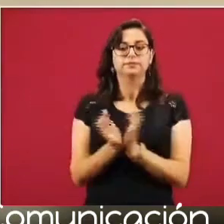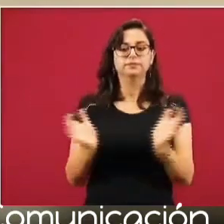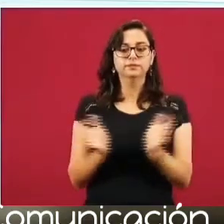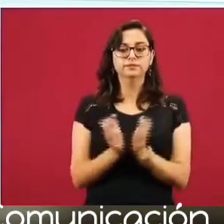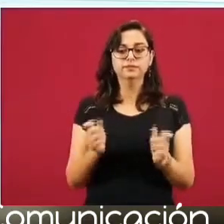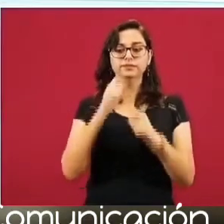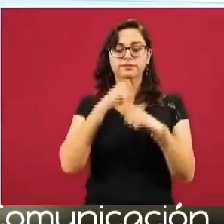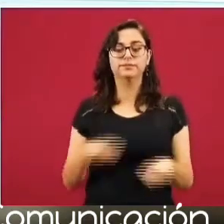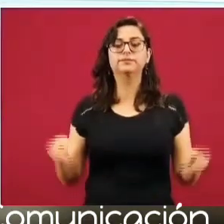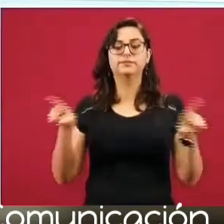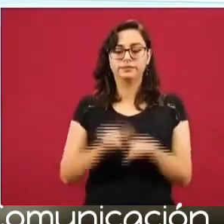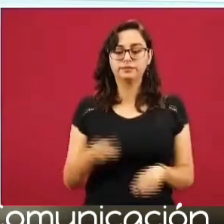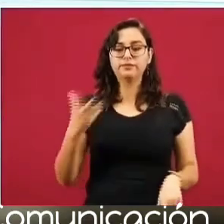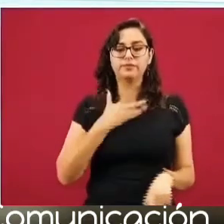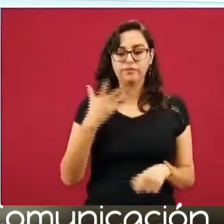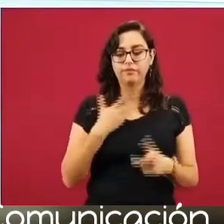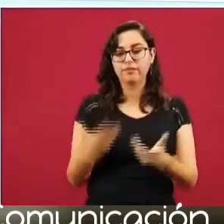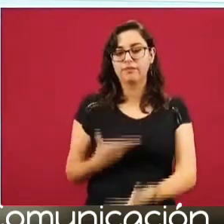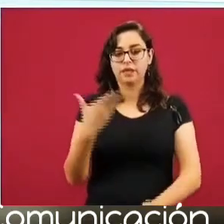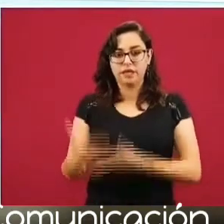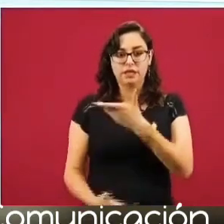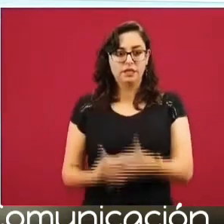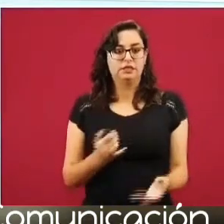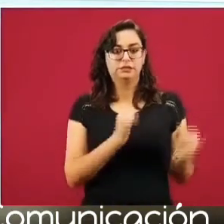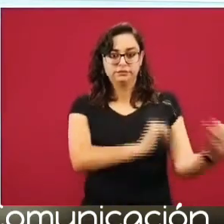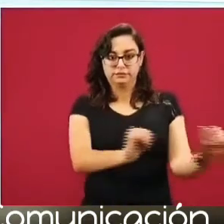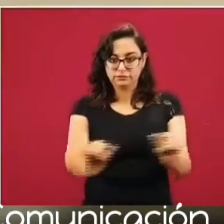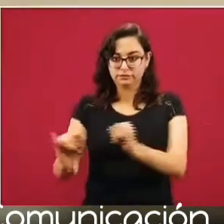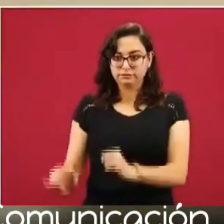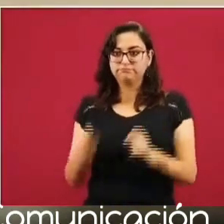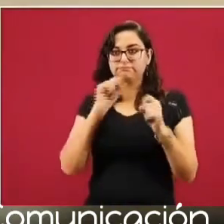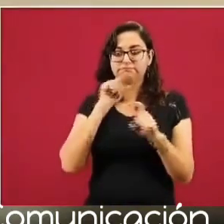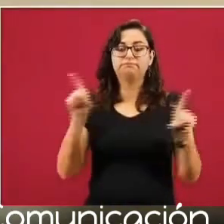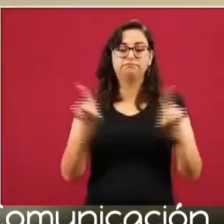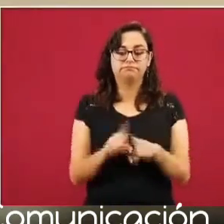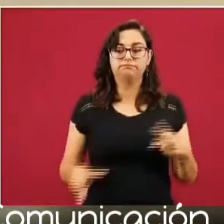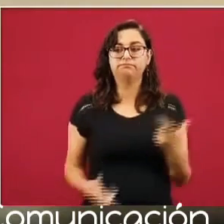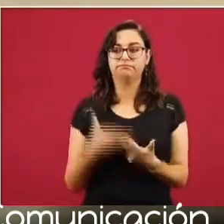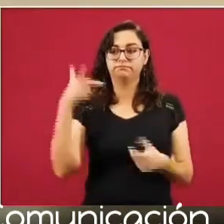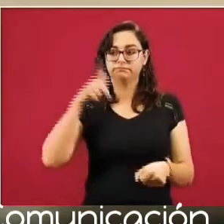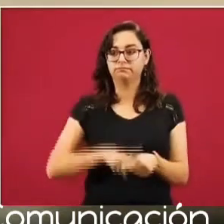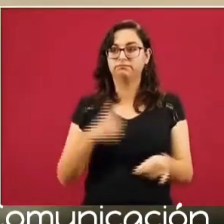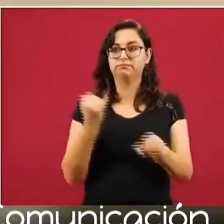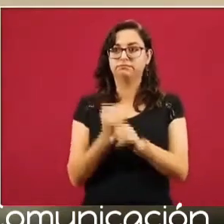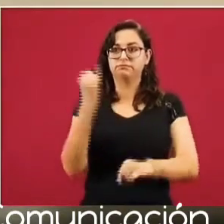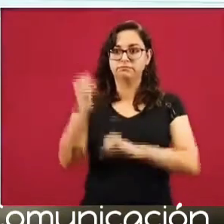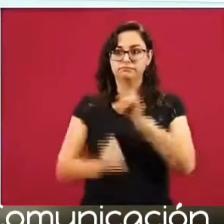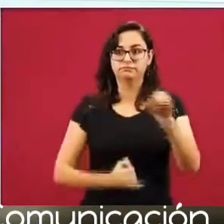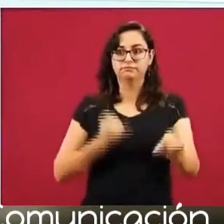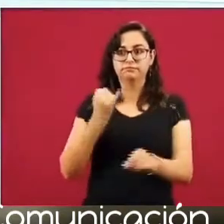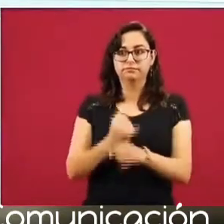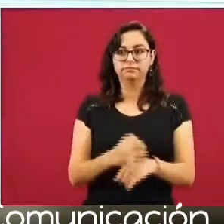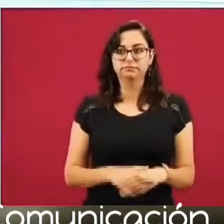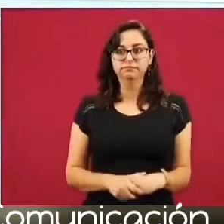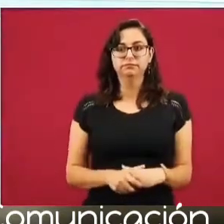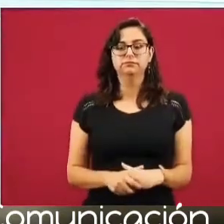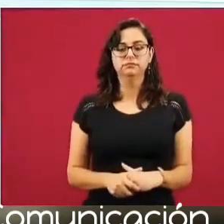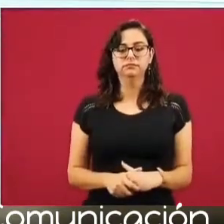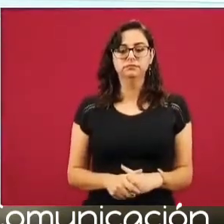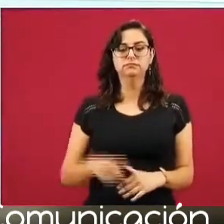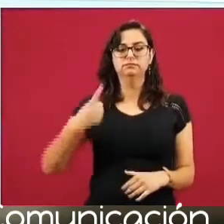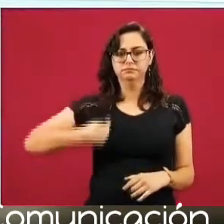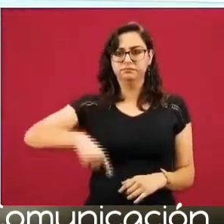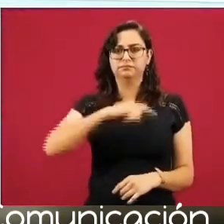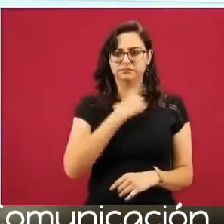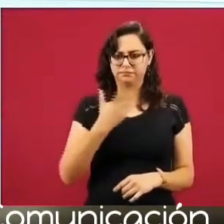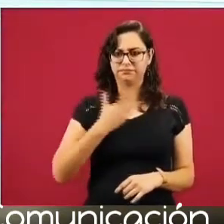además, servicios turísticos individualizados y personalizados, tanto nacionales como internacionales. Nosotros hacemos paquetes,